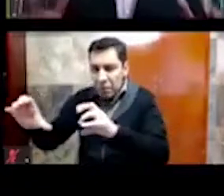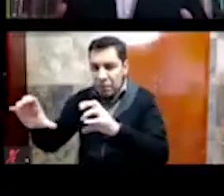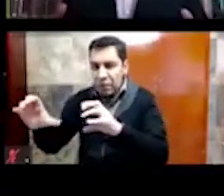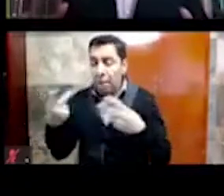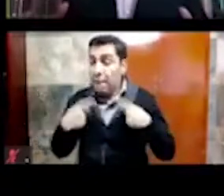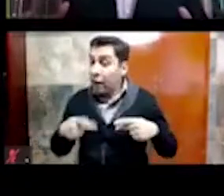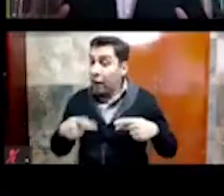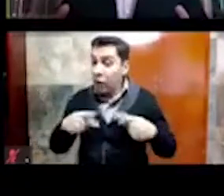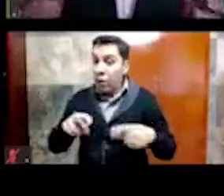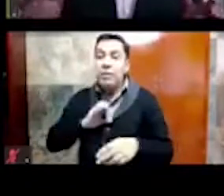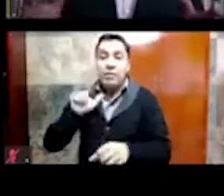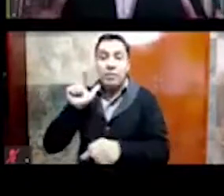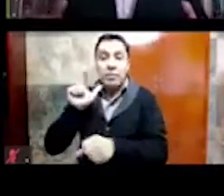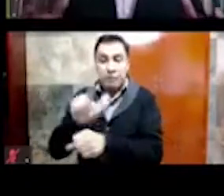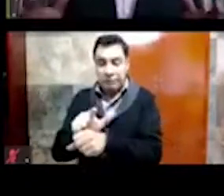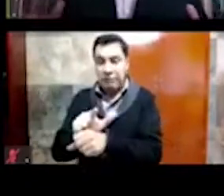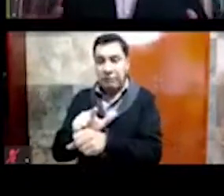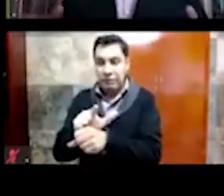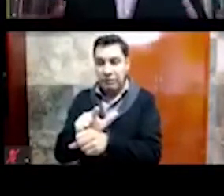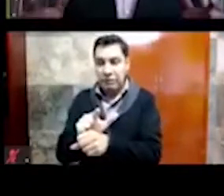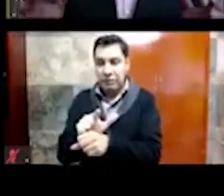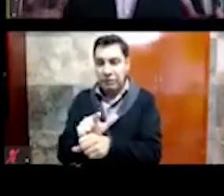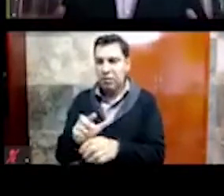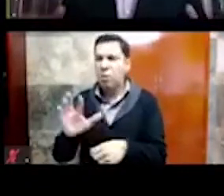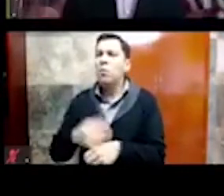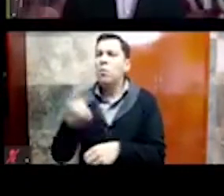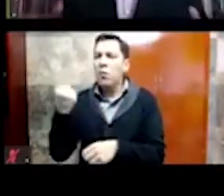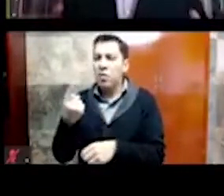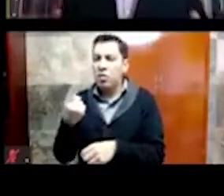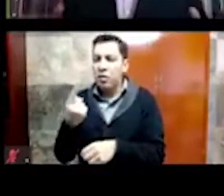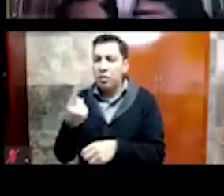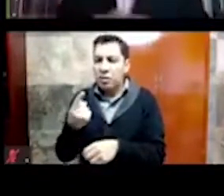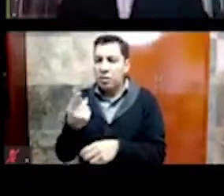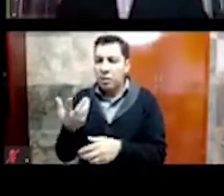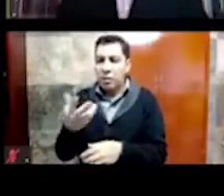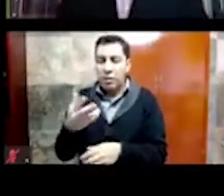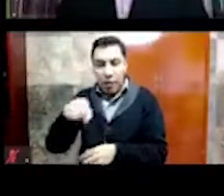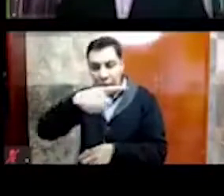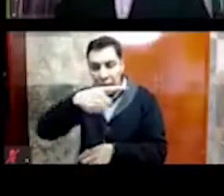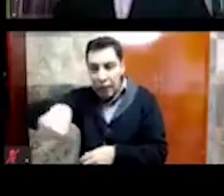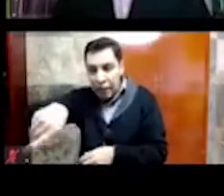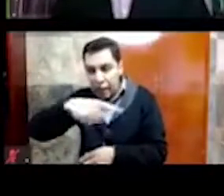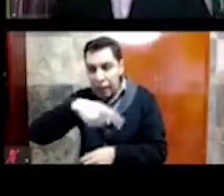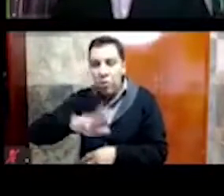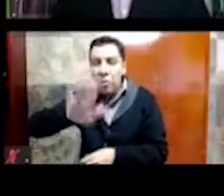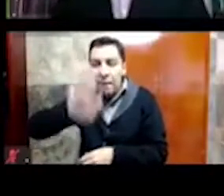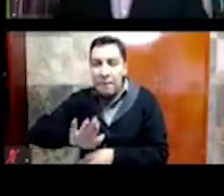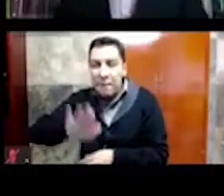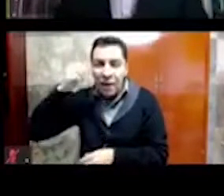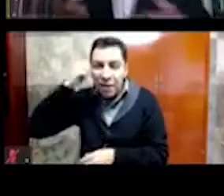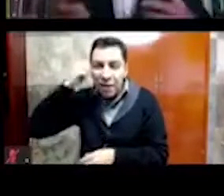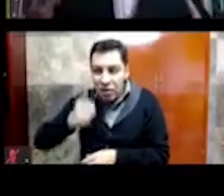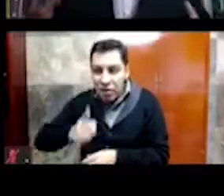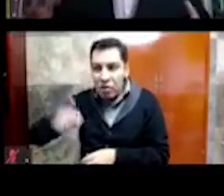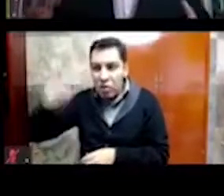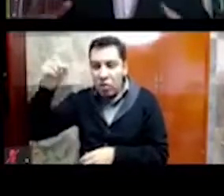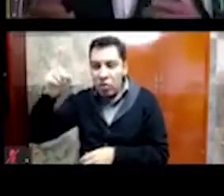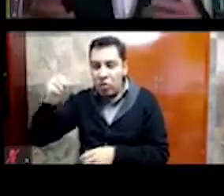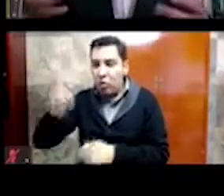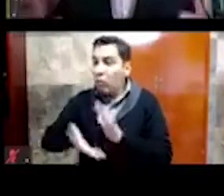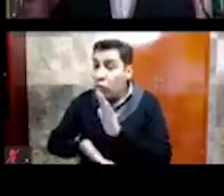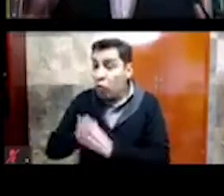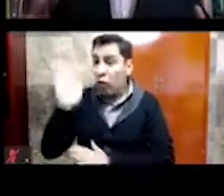especiales, ellos fueron deificados, fueron considerados como dioses, porque se fueron a la casa del sol,